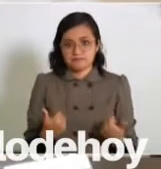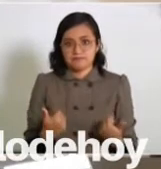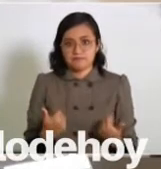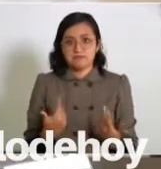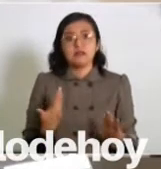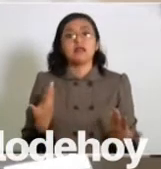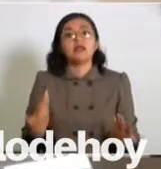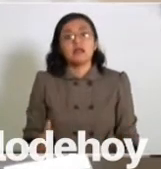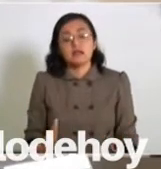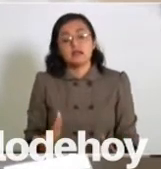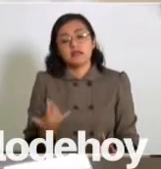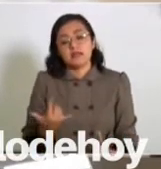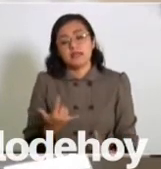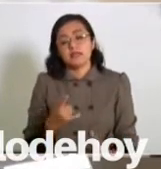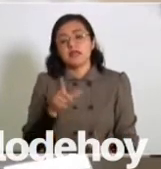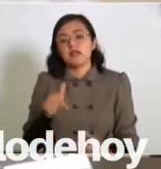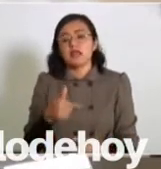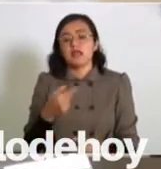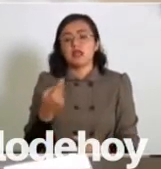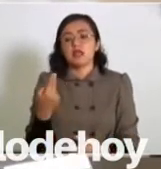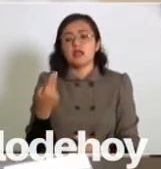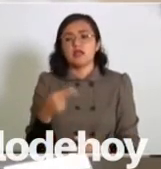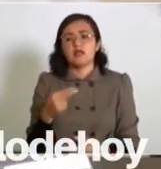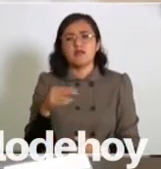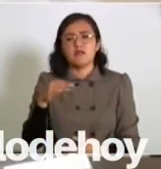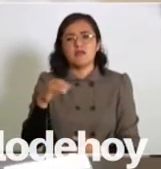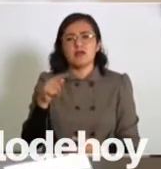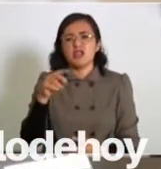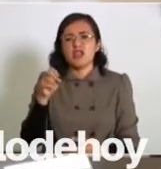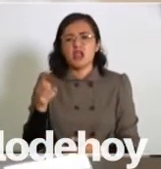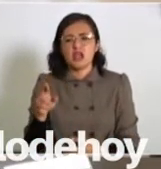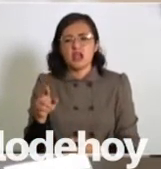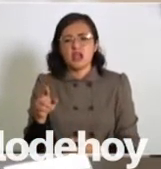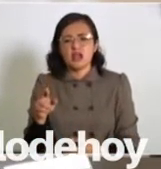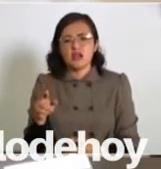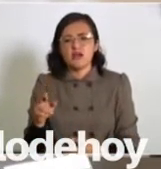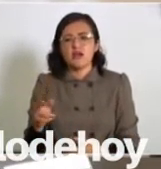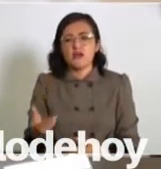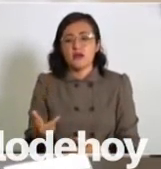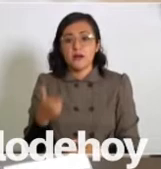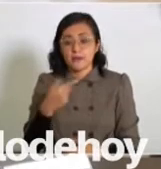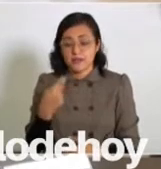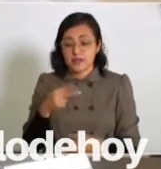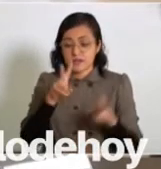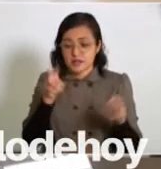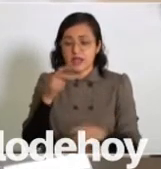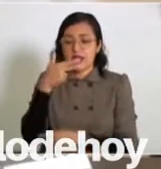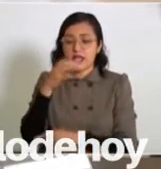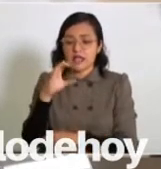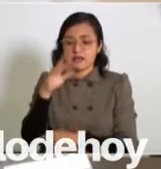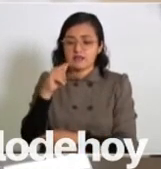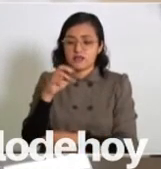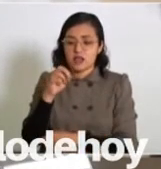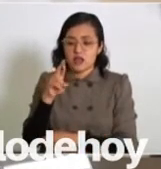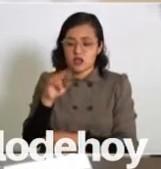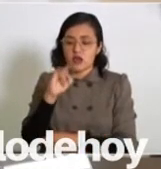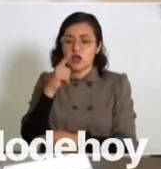Y el motor, ¿no tiene el nombre del motor? Héctor González Aguilar,